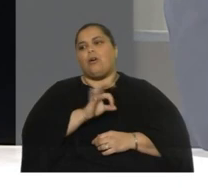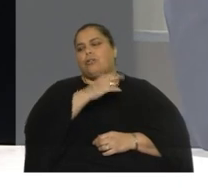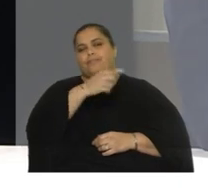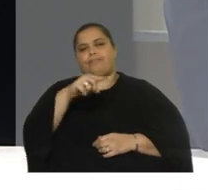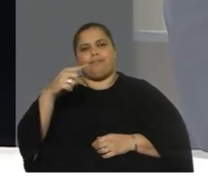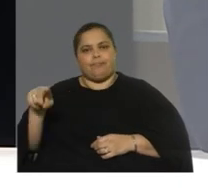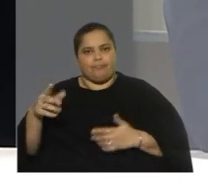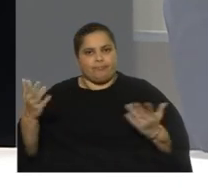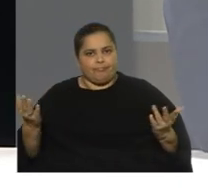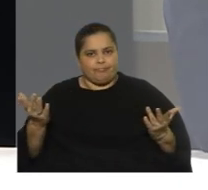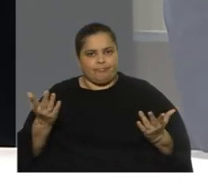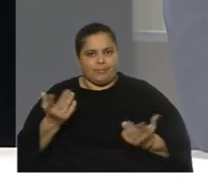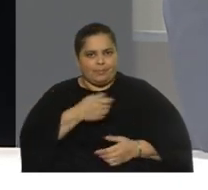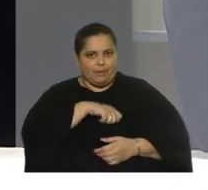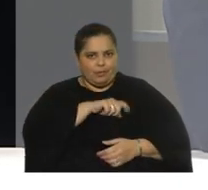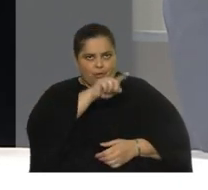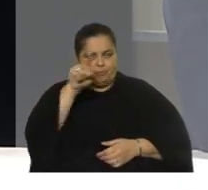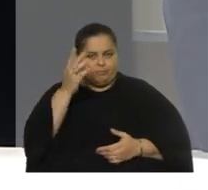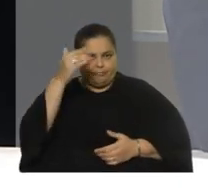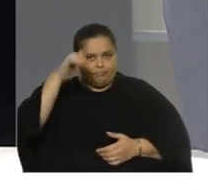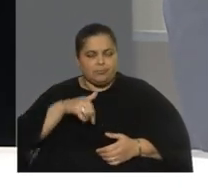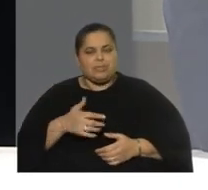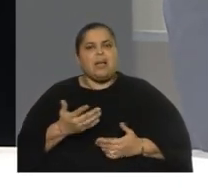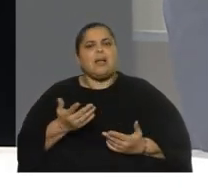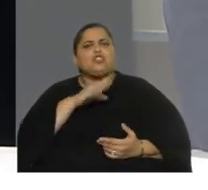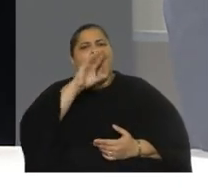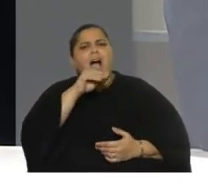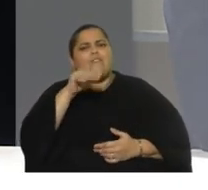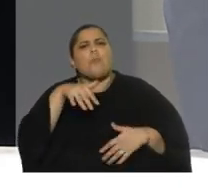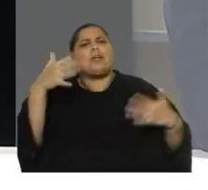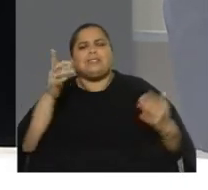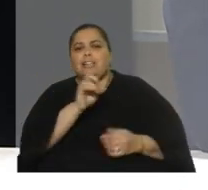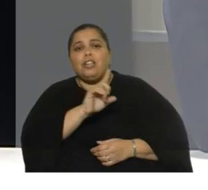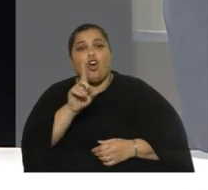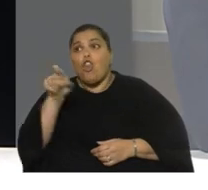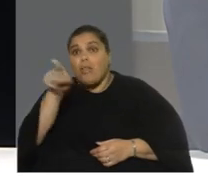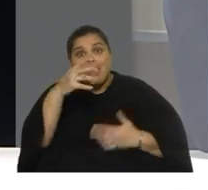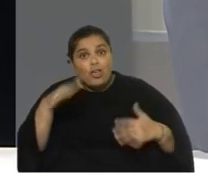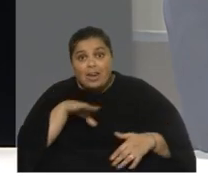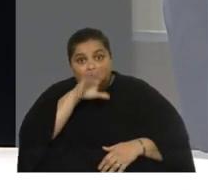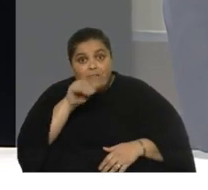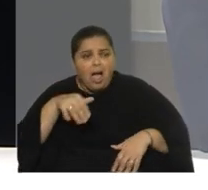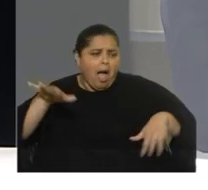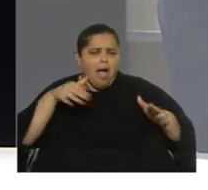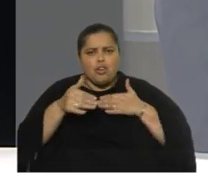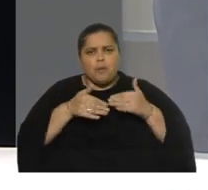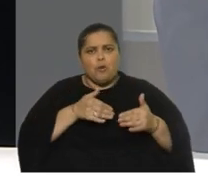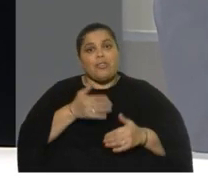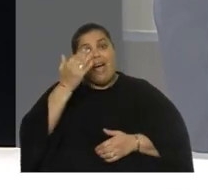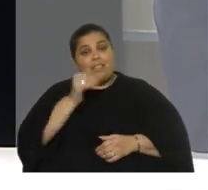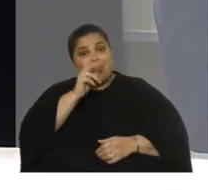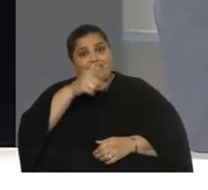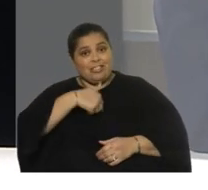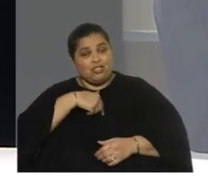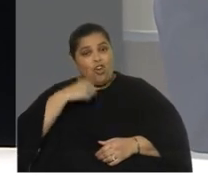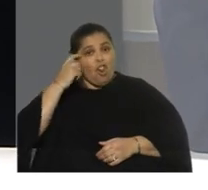con muchos yo no hablo porque sí. Ahora que los demás no quieran hablar a mí no me importa. También me dijeron que estaba loca cuando yo hablaba